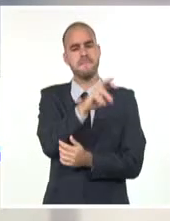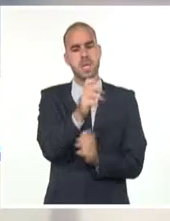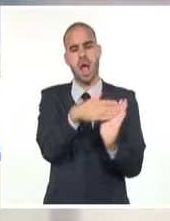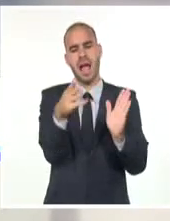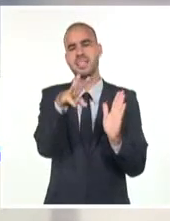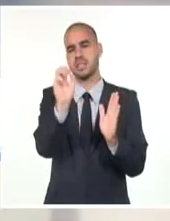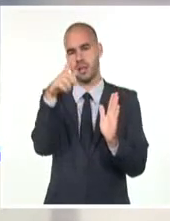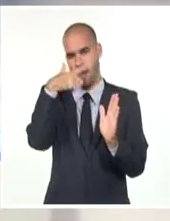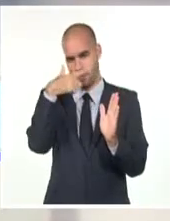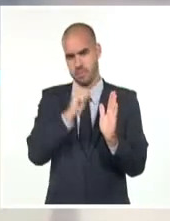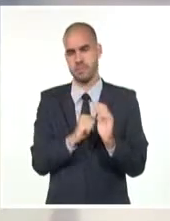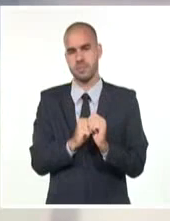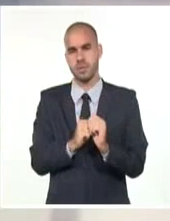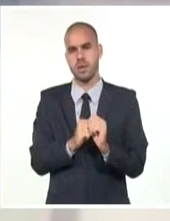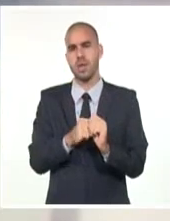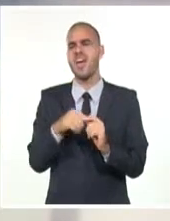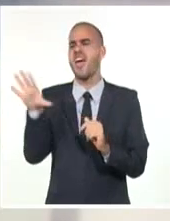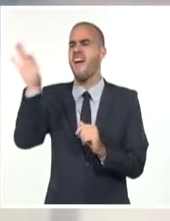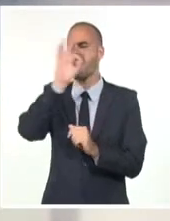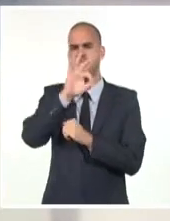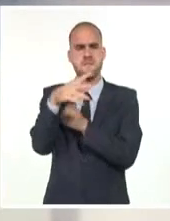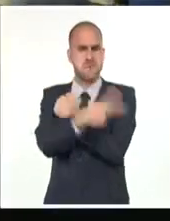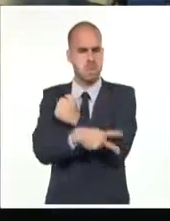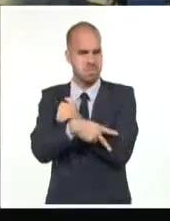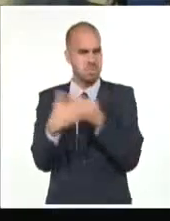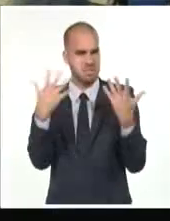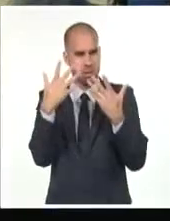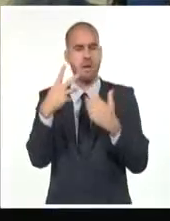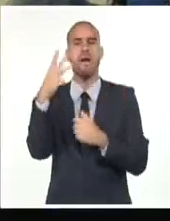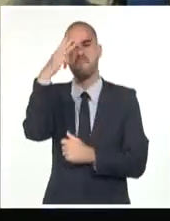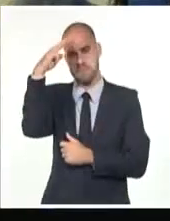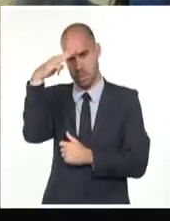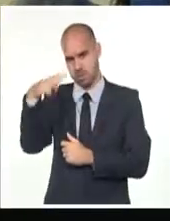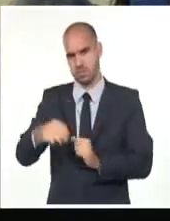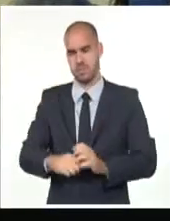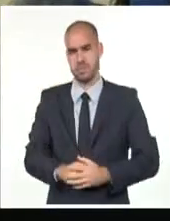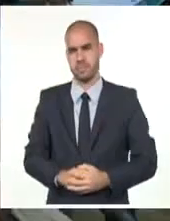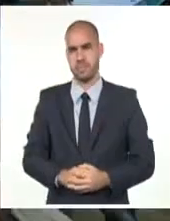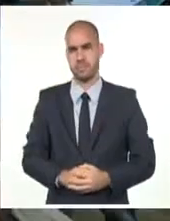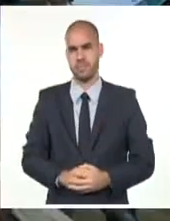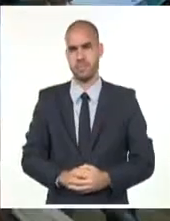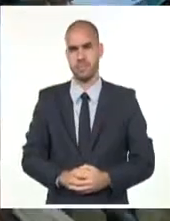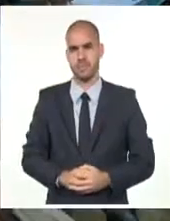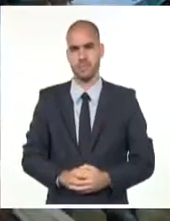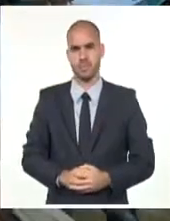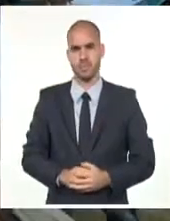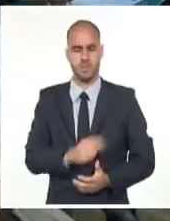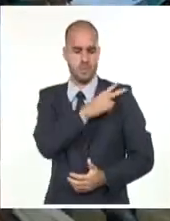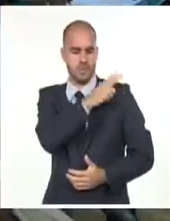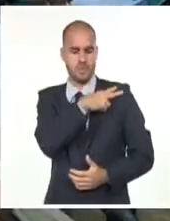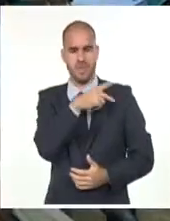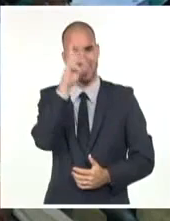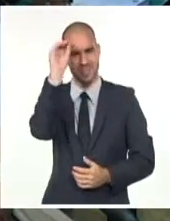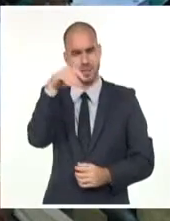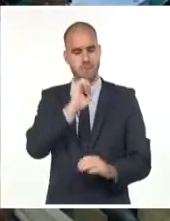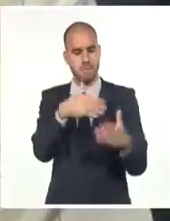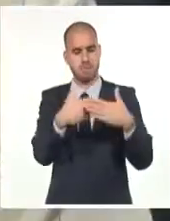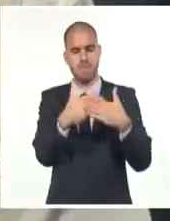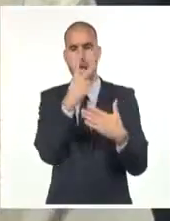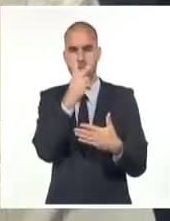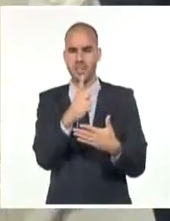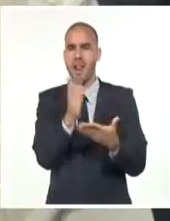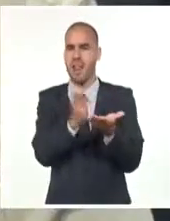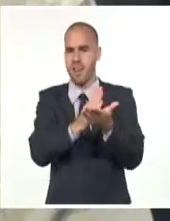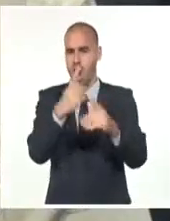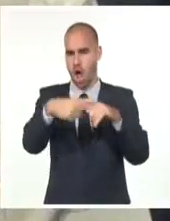de abril y tendrá a México como país invitado de honor. El presidente del Instituto Cubano del Libro y del Comité Organizador de la